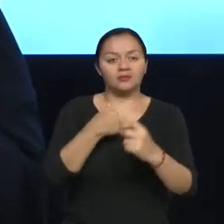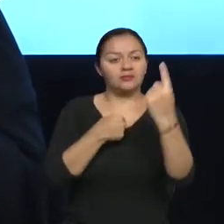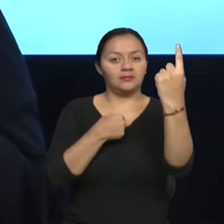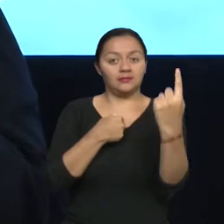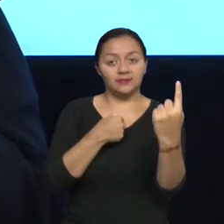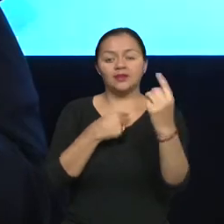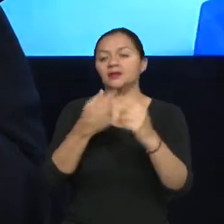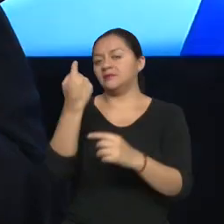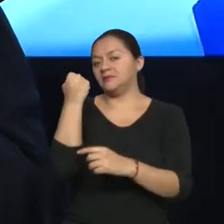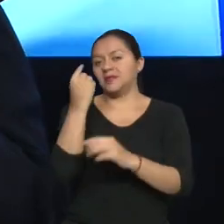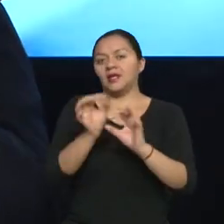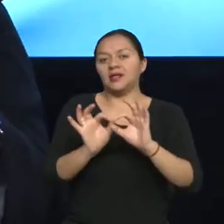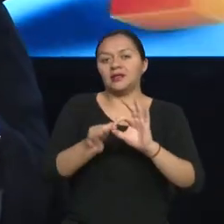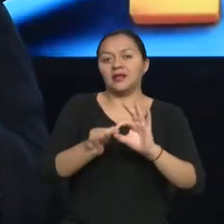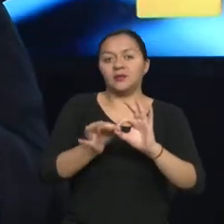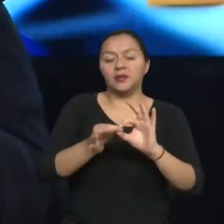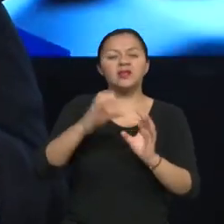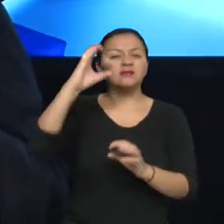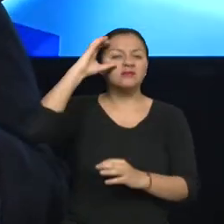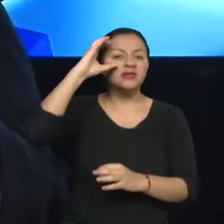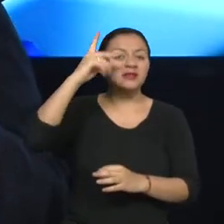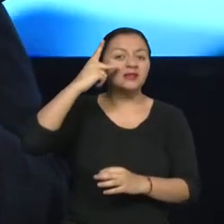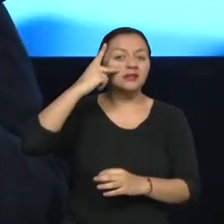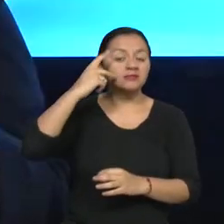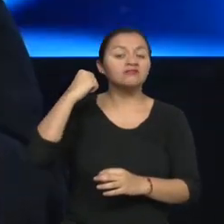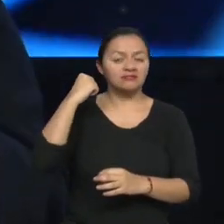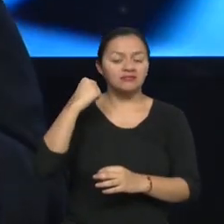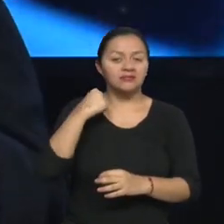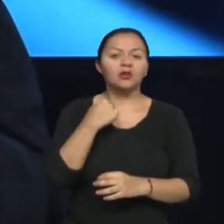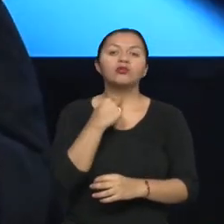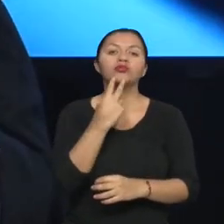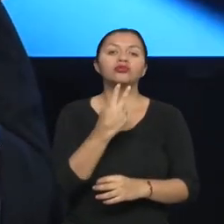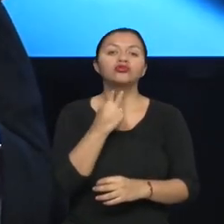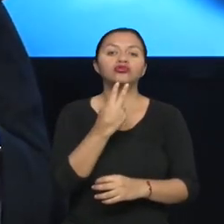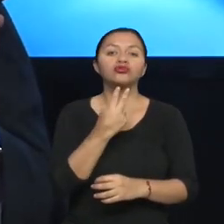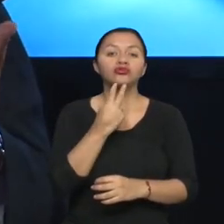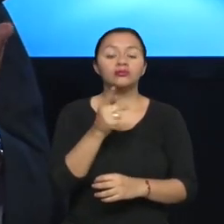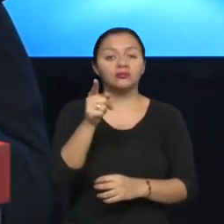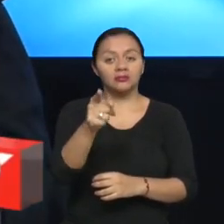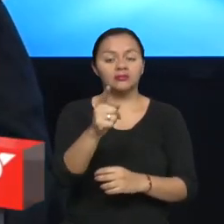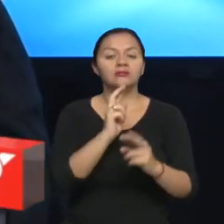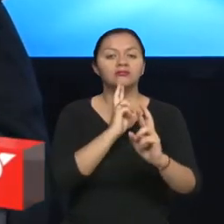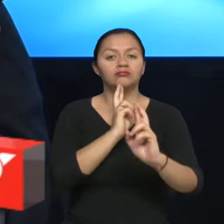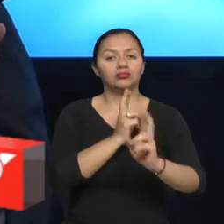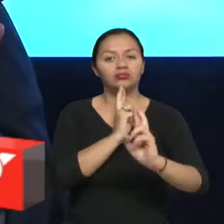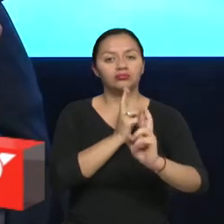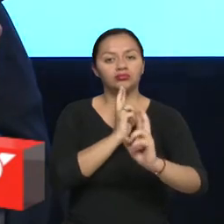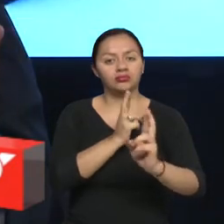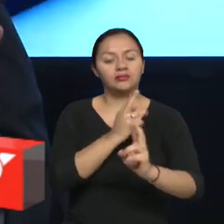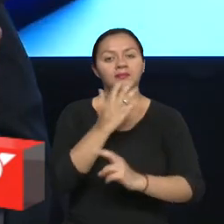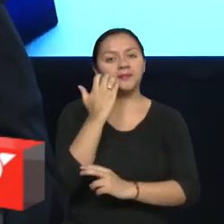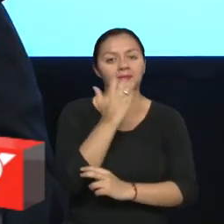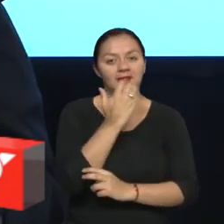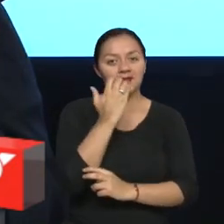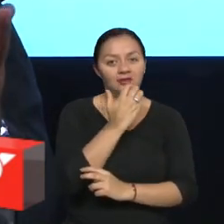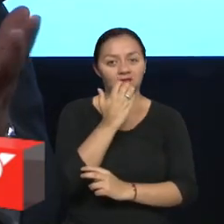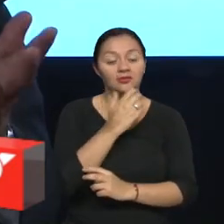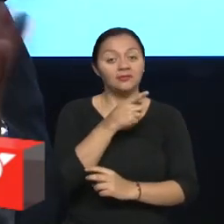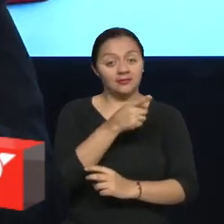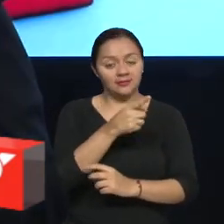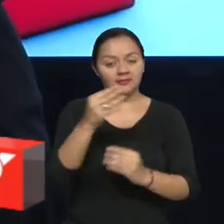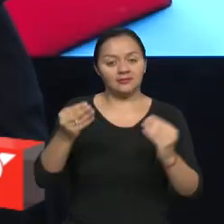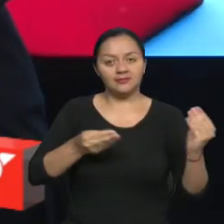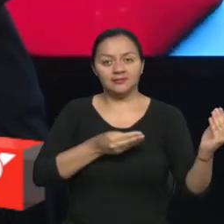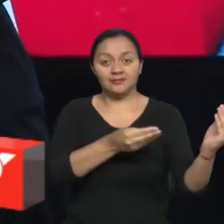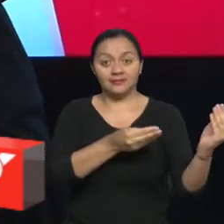lengua de señas, a César Prado, quien nos va a ayudar con su voz para darnos el audio y las contestaciones que recibiremos por medio de César,